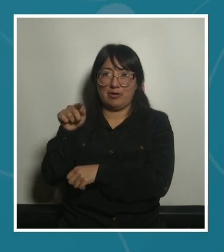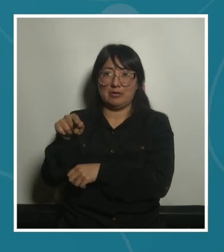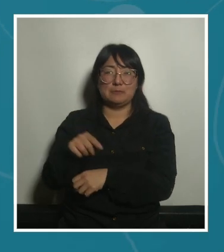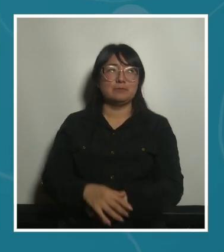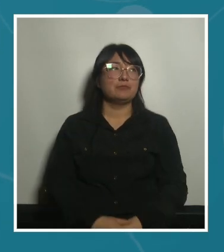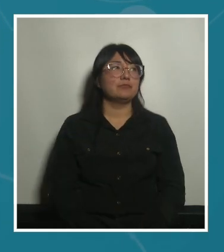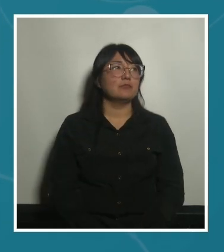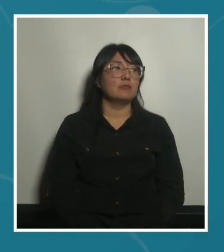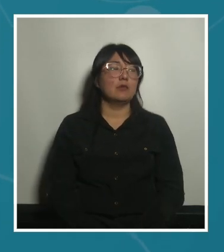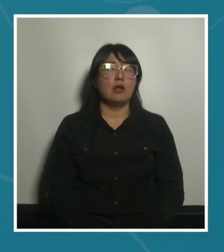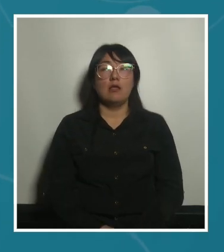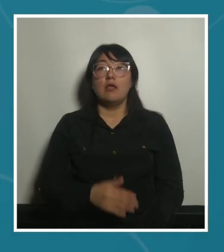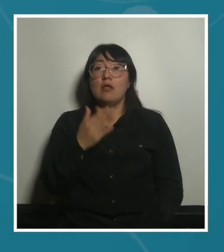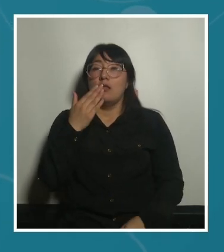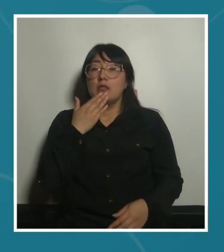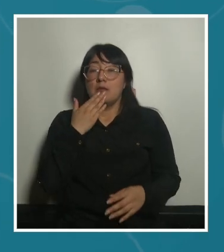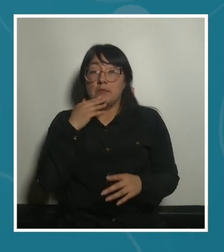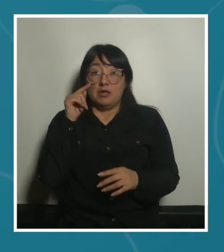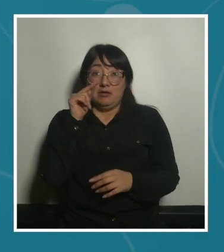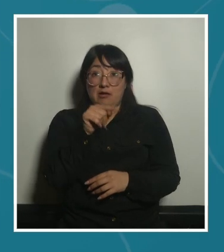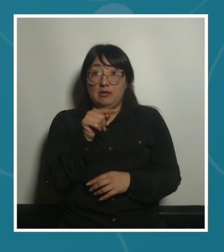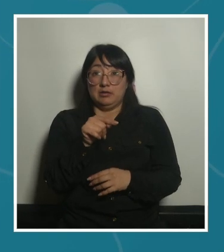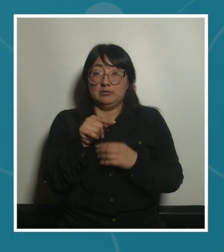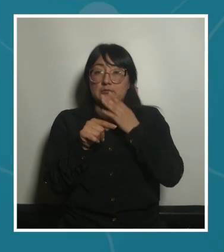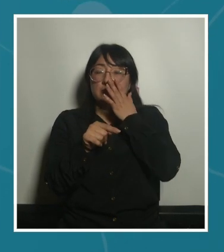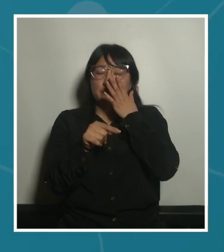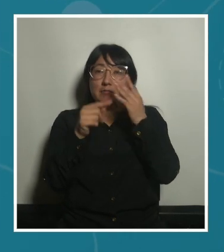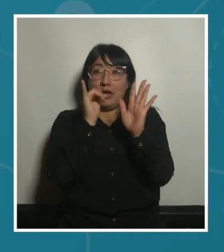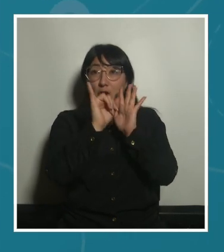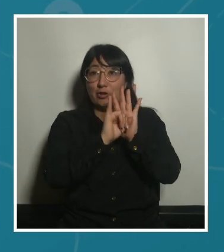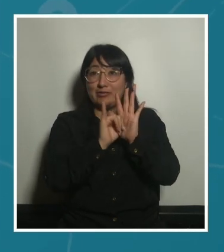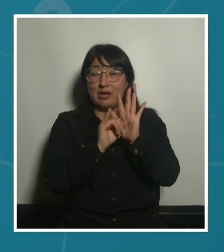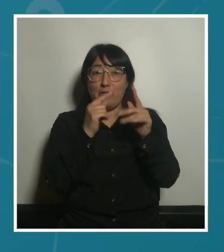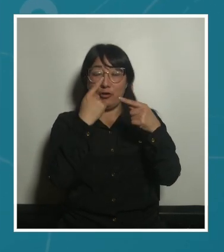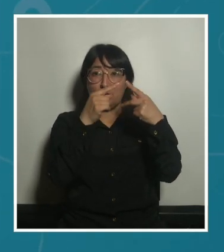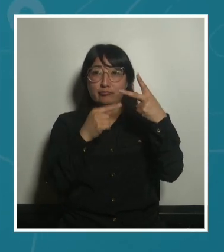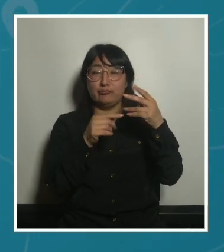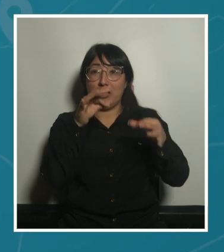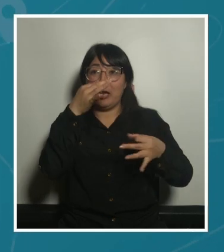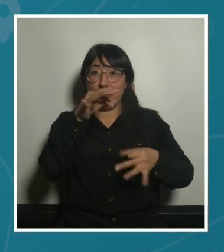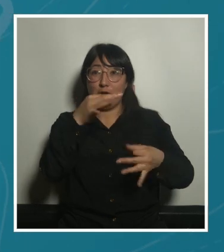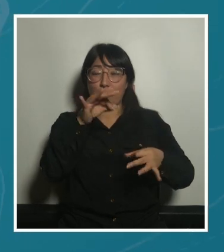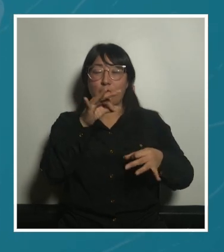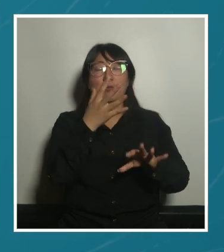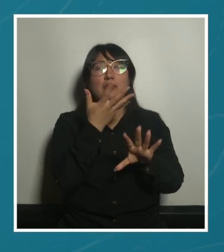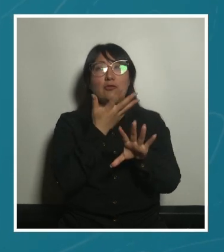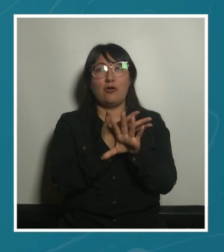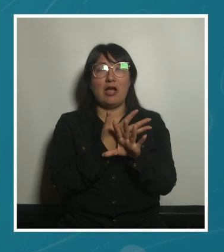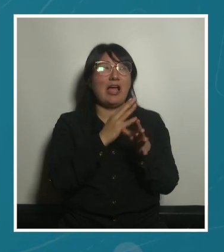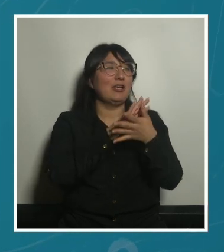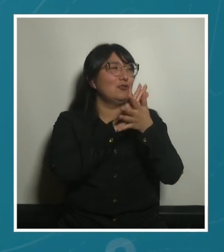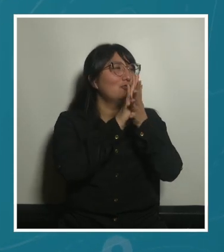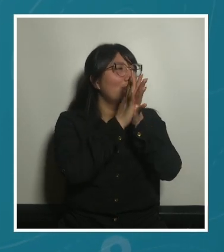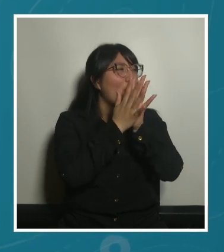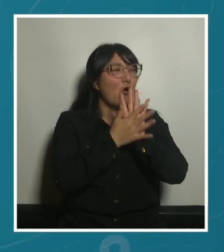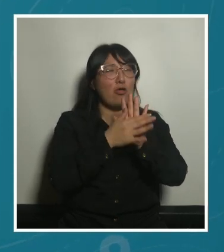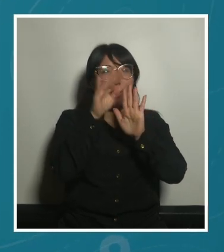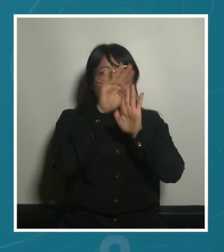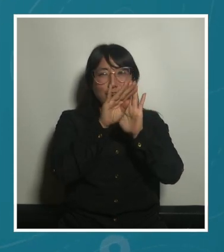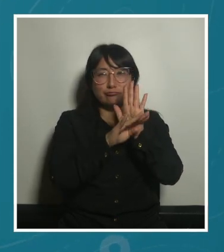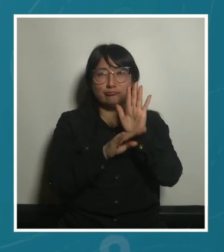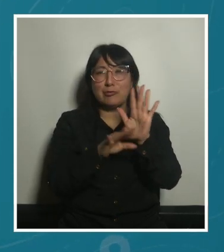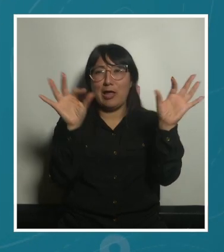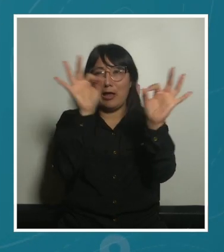y además en estos indicadores bueno pues en este documento hay toda una definición de cómo